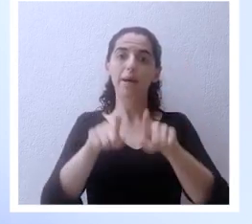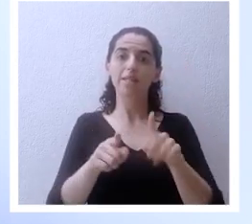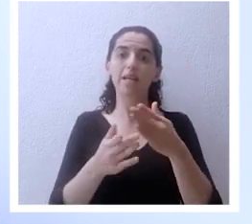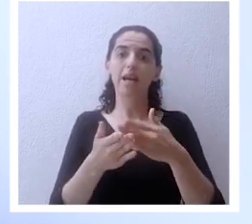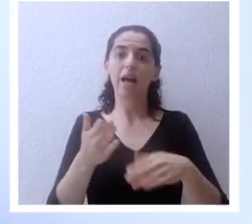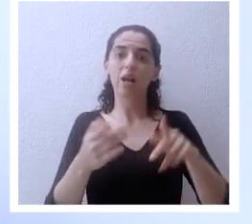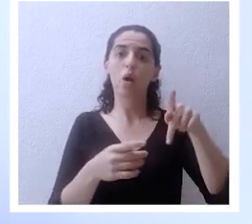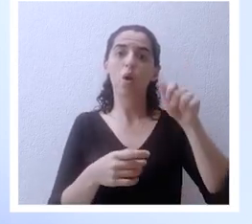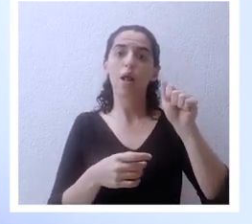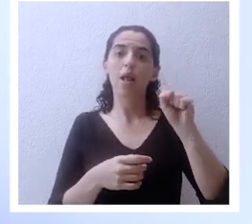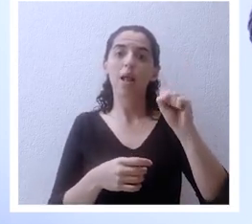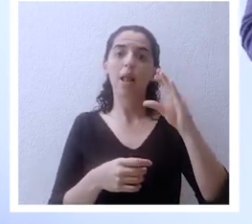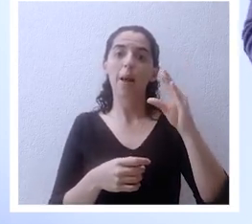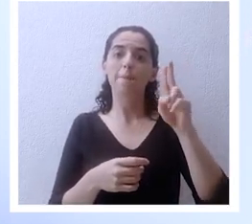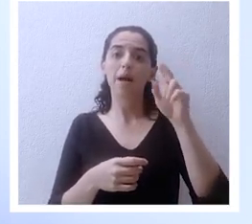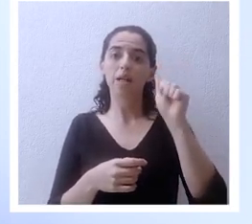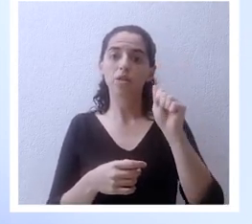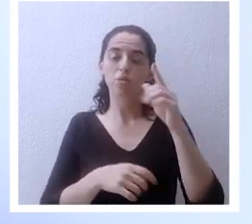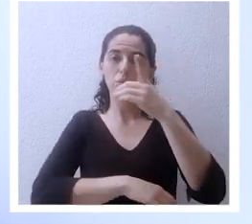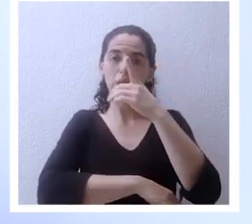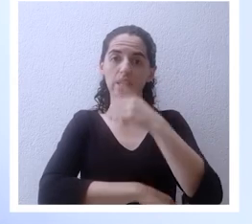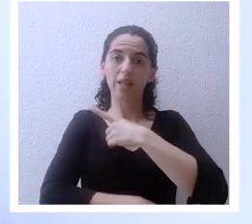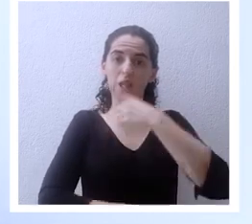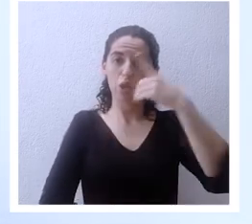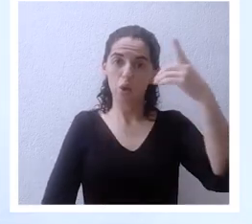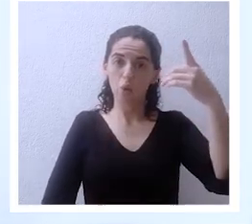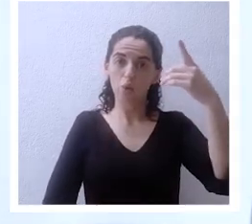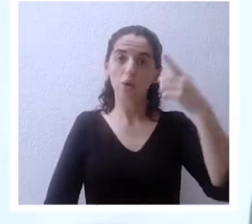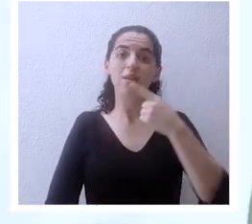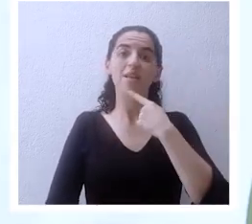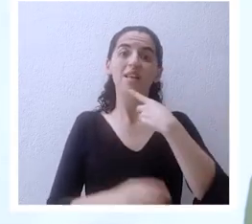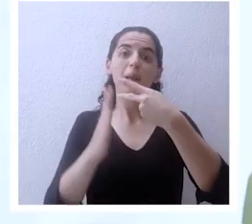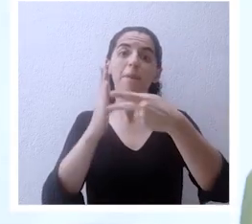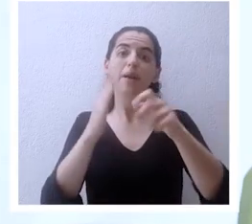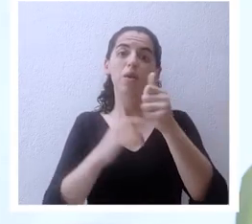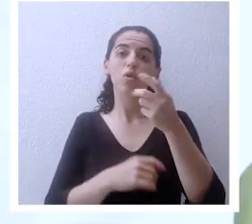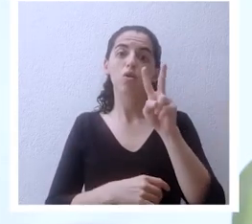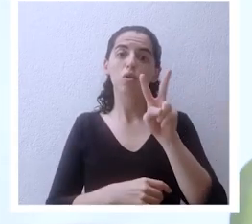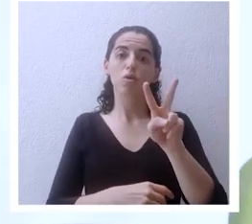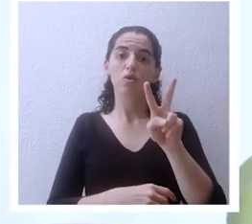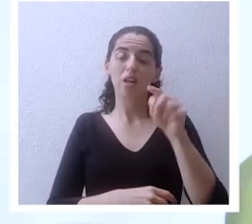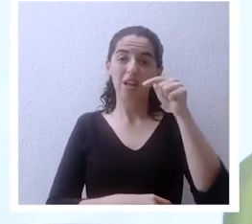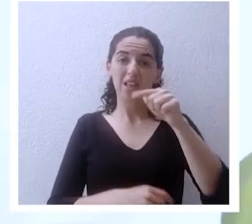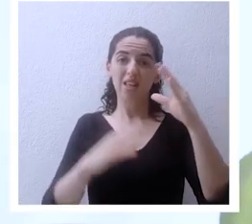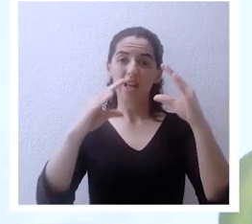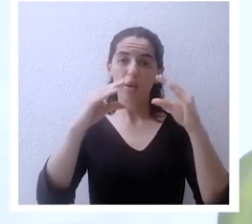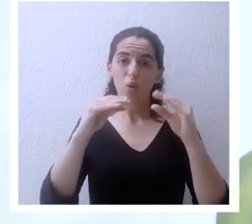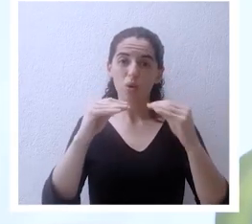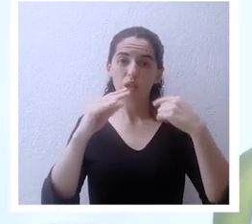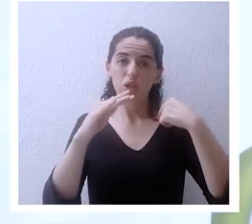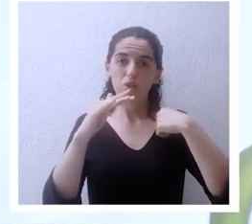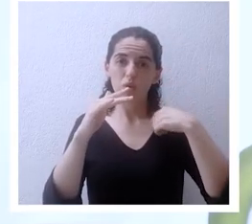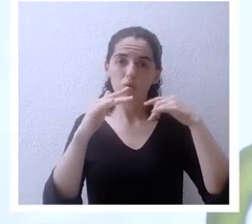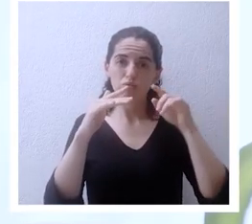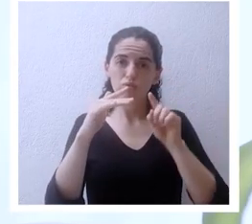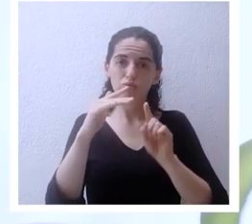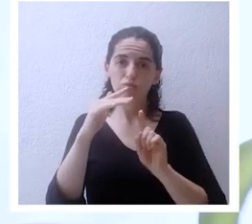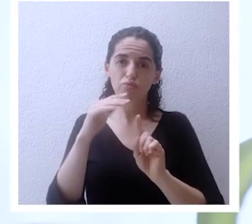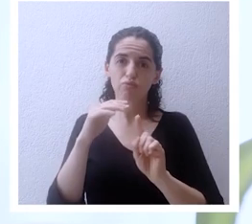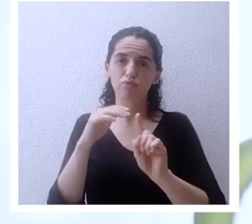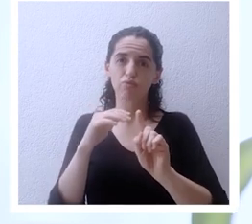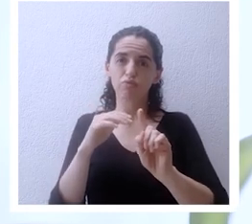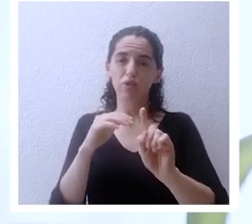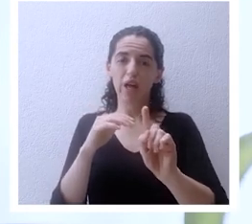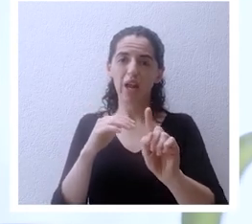la Pascua de Dios ahora bien mira lo que dice el versículo 12 pues yo pasaré aquella noche por la tierra de Egipto y